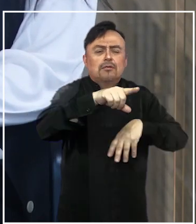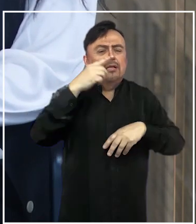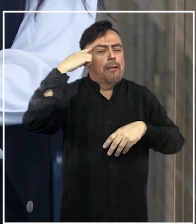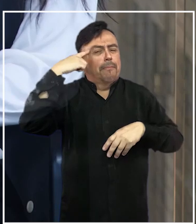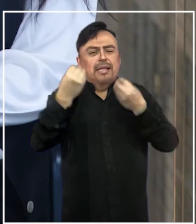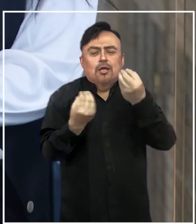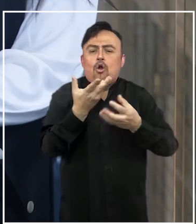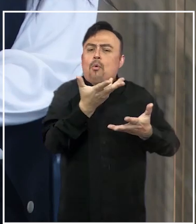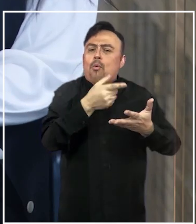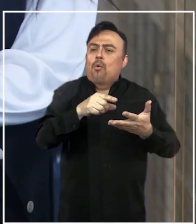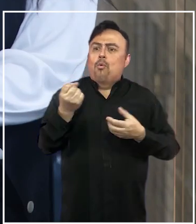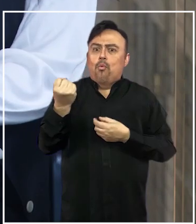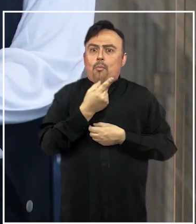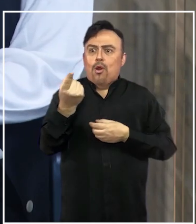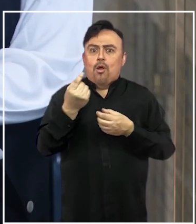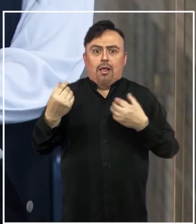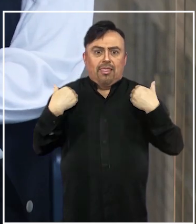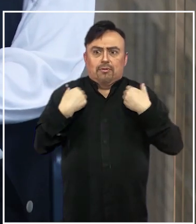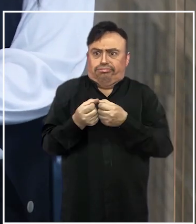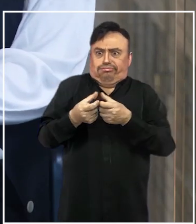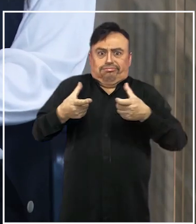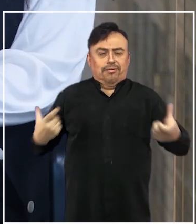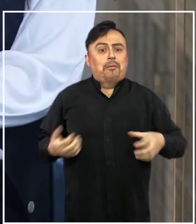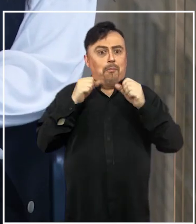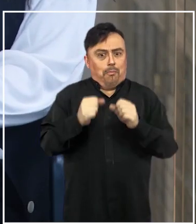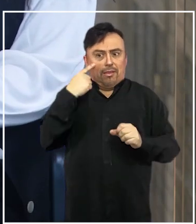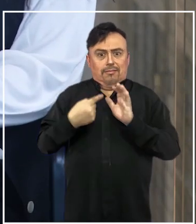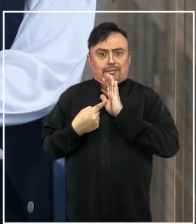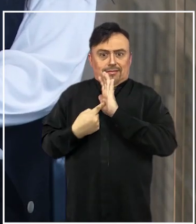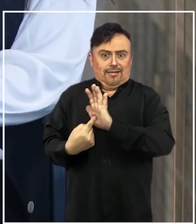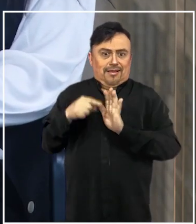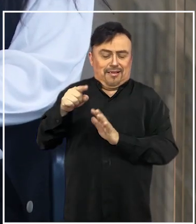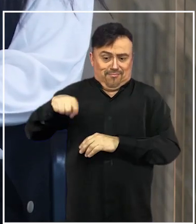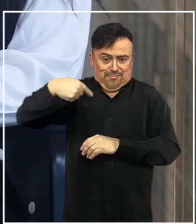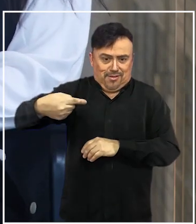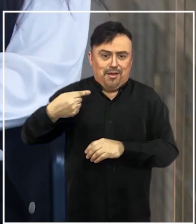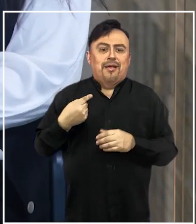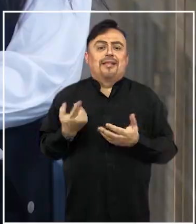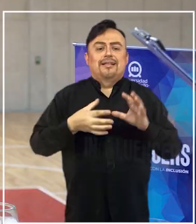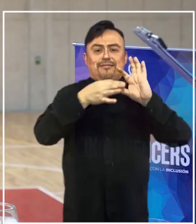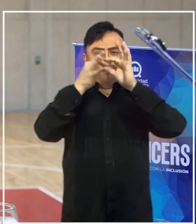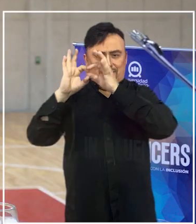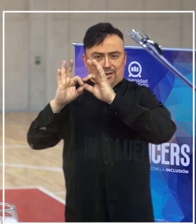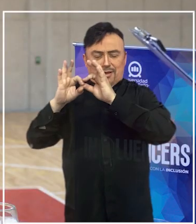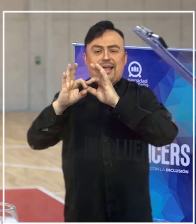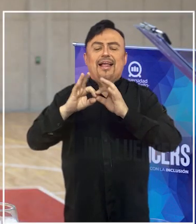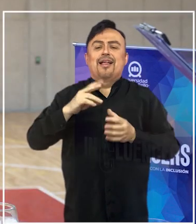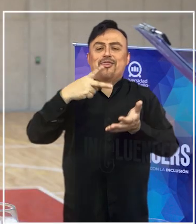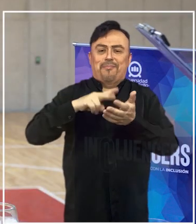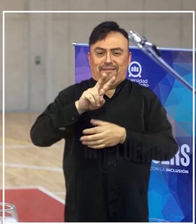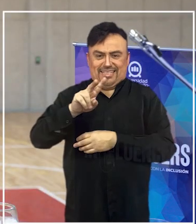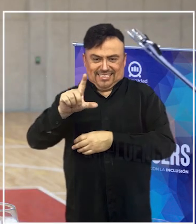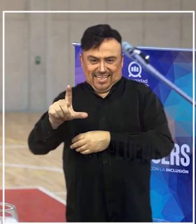a cabo para incrementar el número de deportistas que eventualmente nos podrían representar en los juegos del 2027? Bueno, creo que